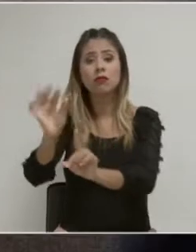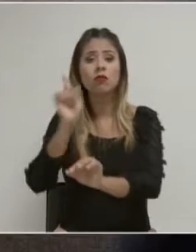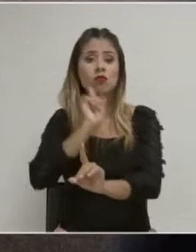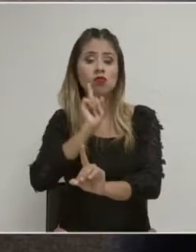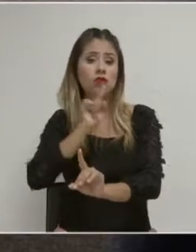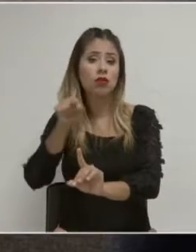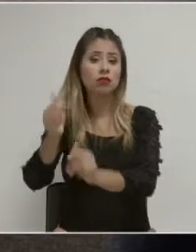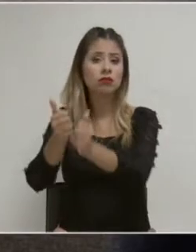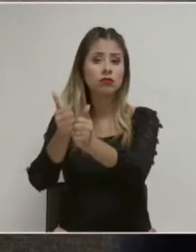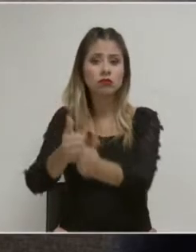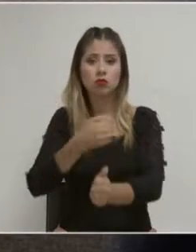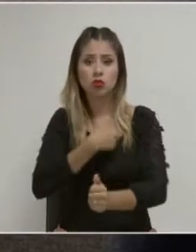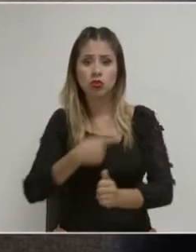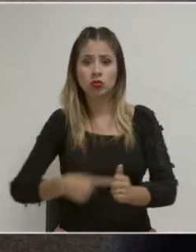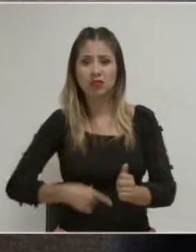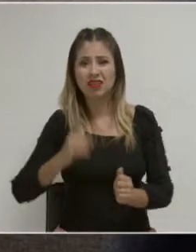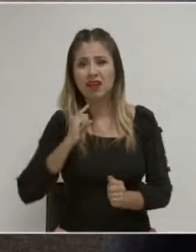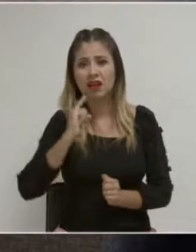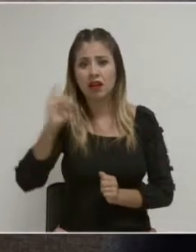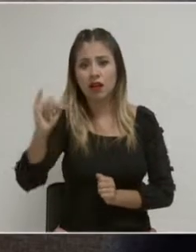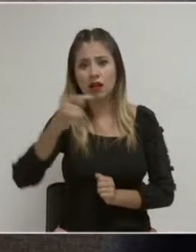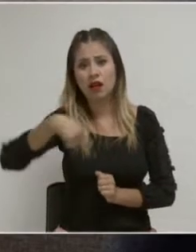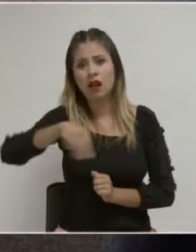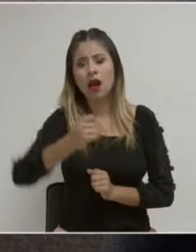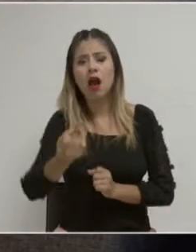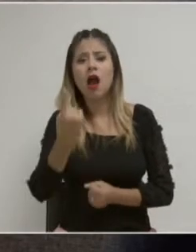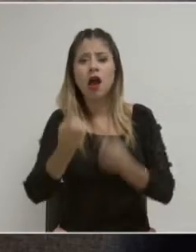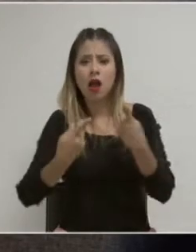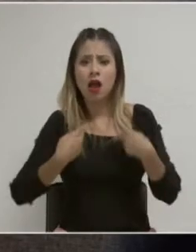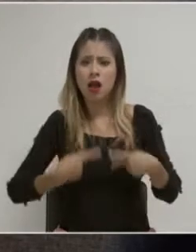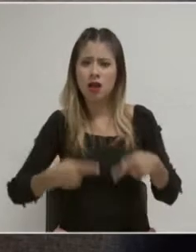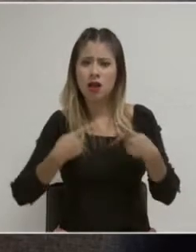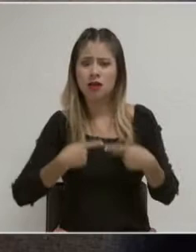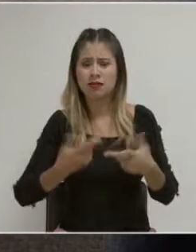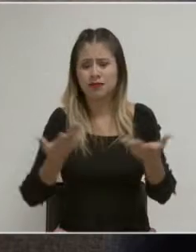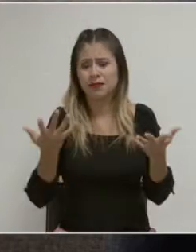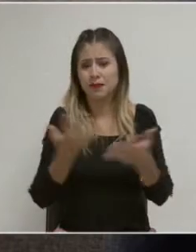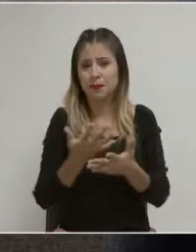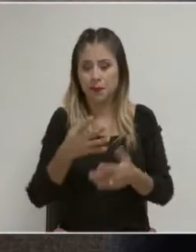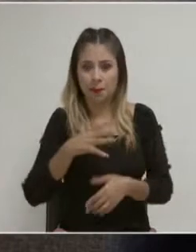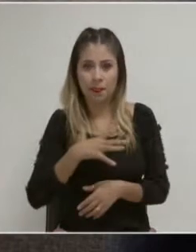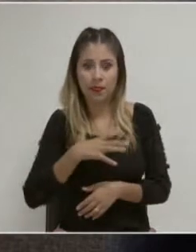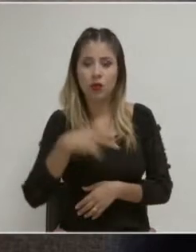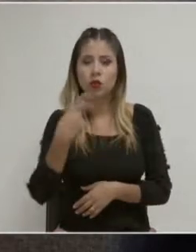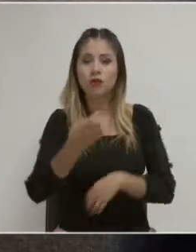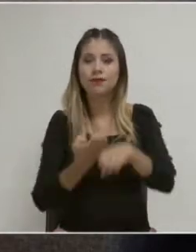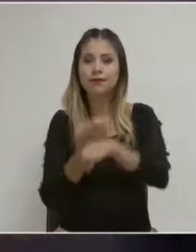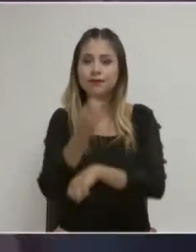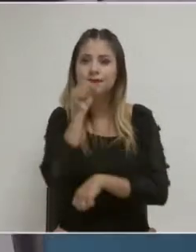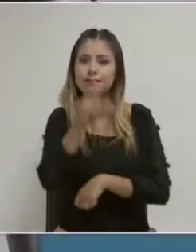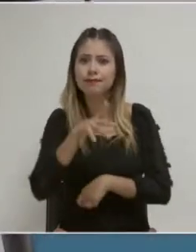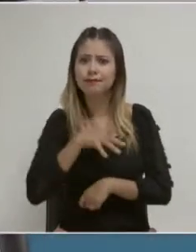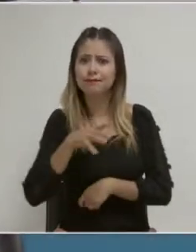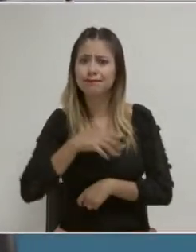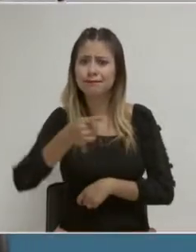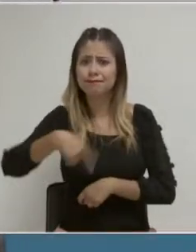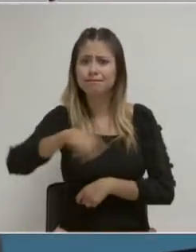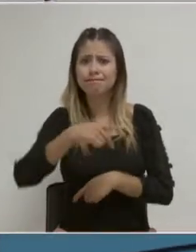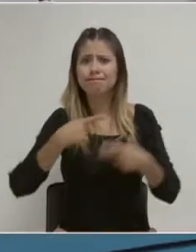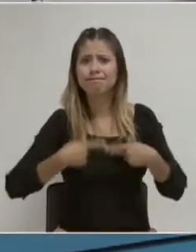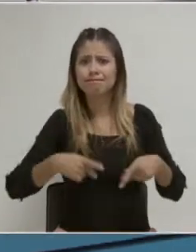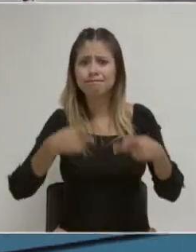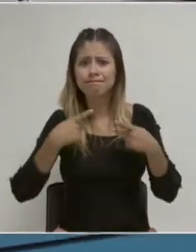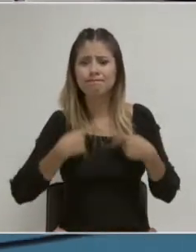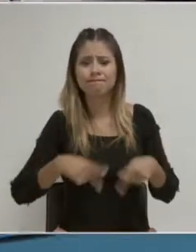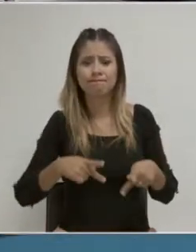porque en las pasadas elecciones el número, por ejemplo, de presidencias municipales en el estado de Jalisco se redujo a aquellas que estaban